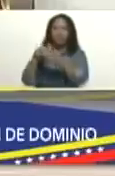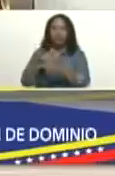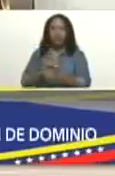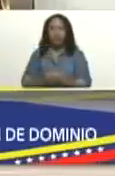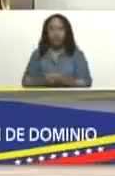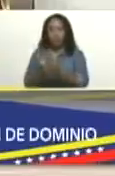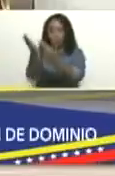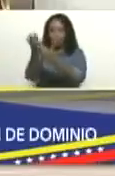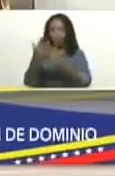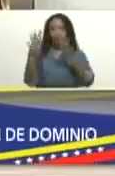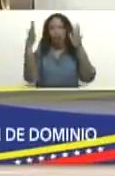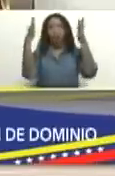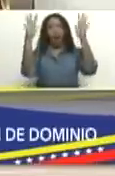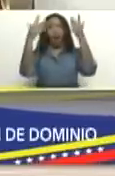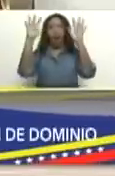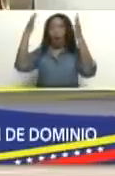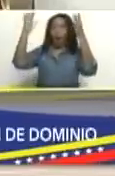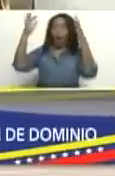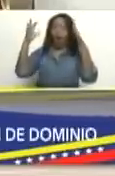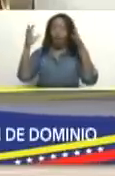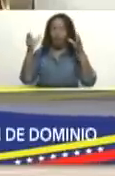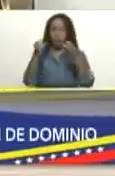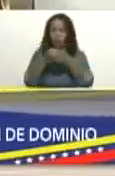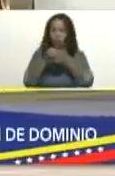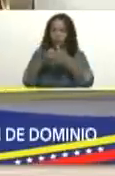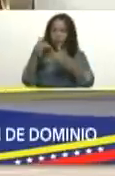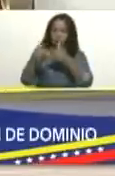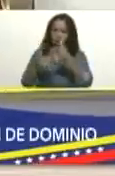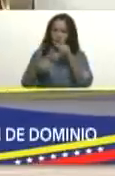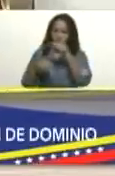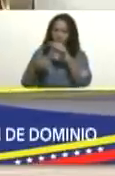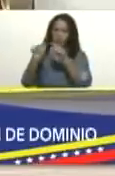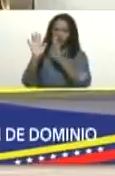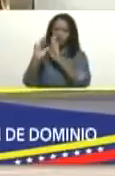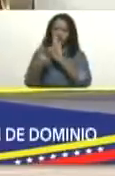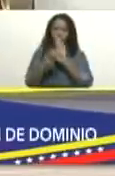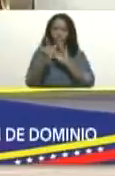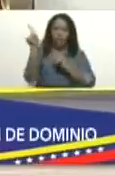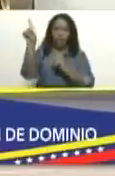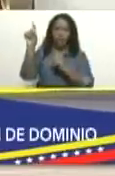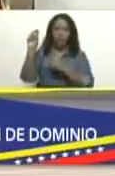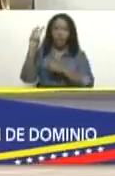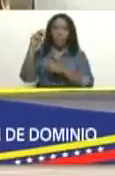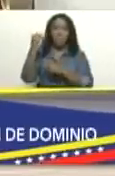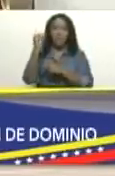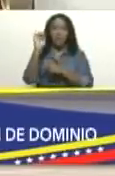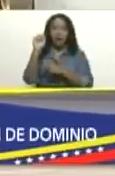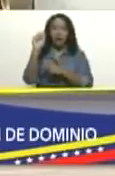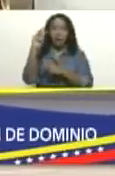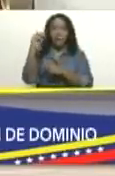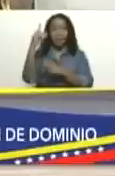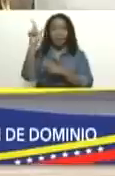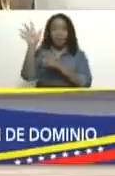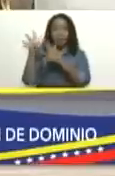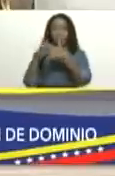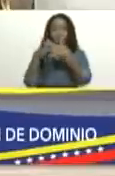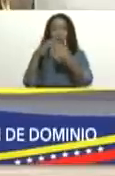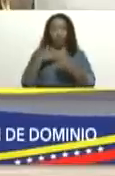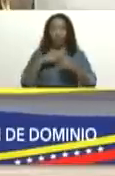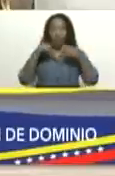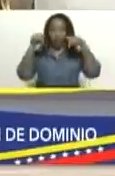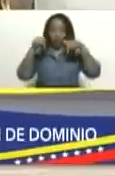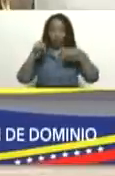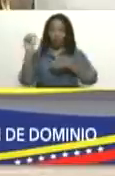recibiendo los aplausos del bandidaje y la corruptela de Miami. Pero nosotros estamos aquí en Caracas,